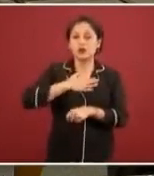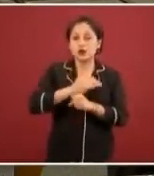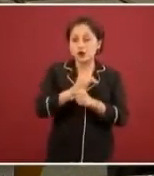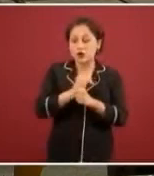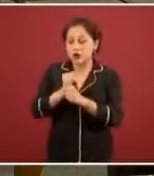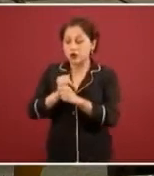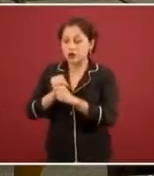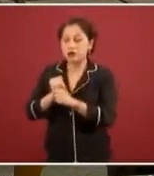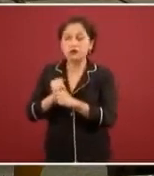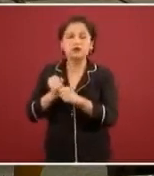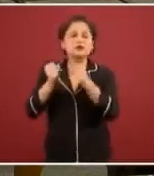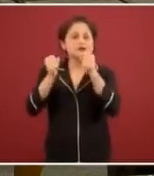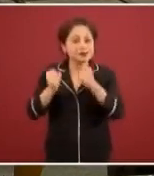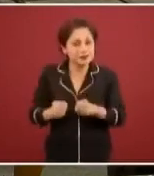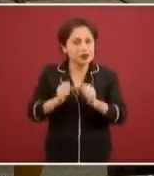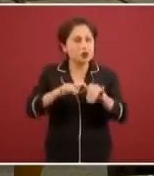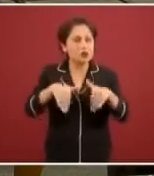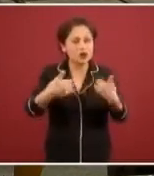ahí están.